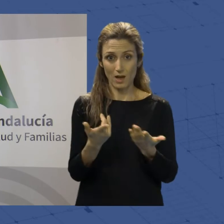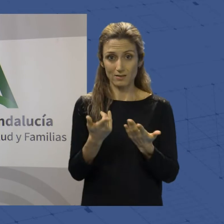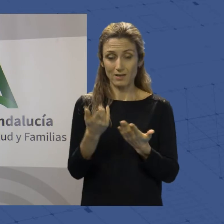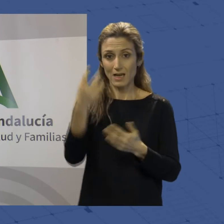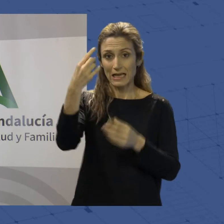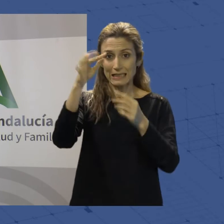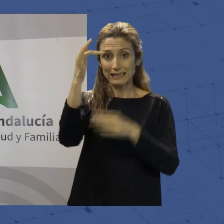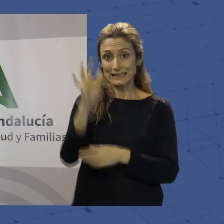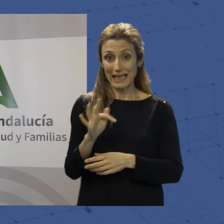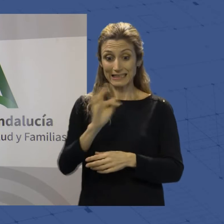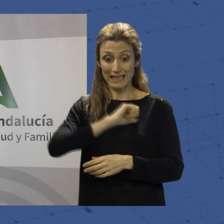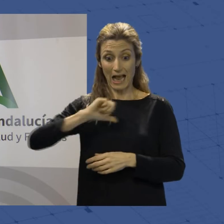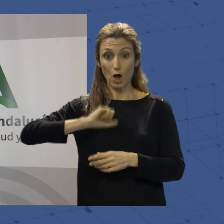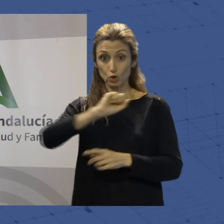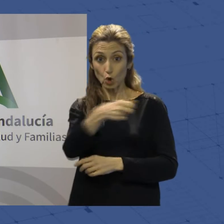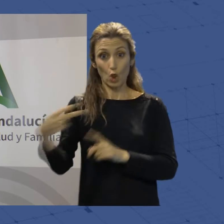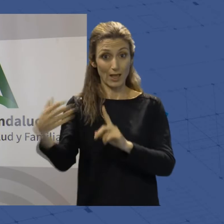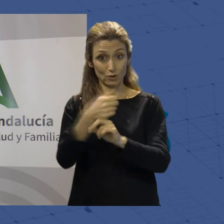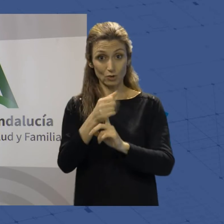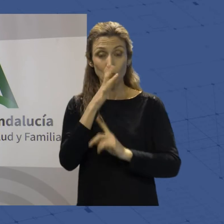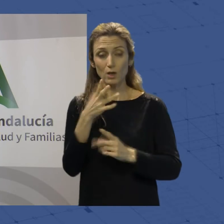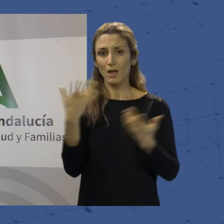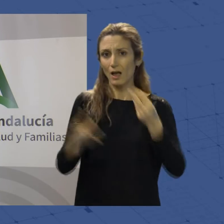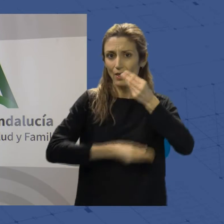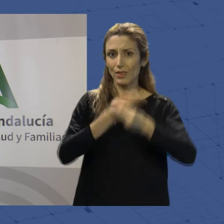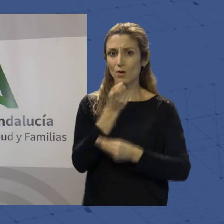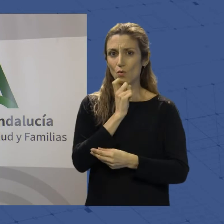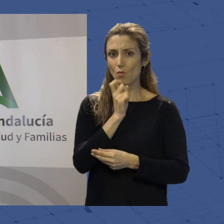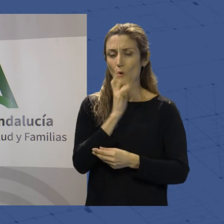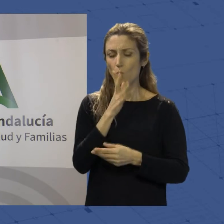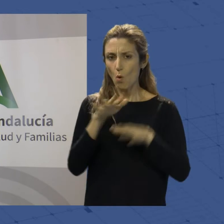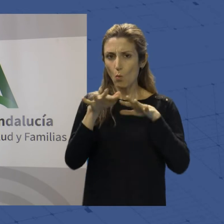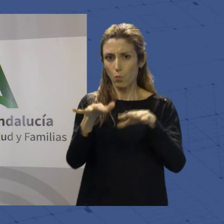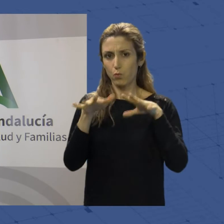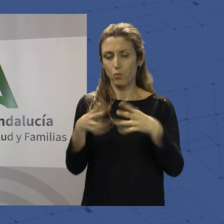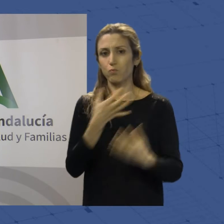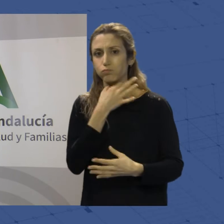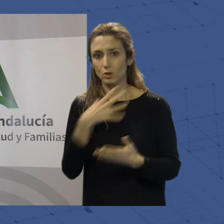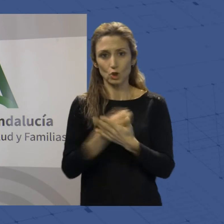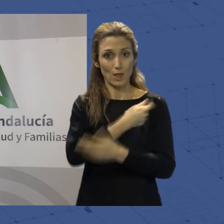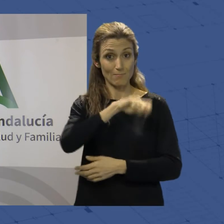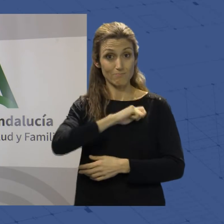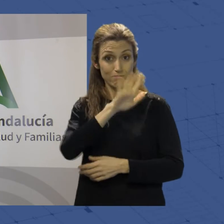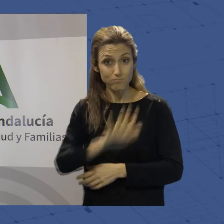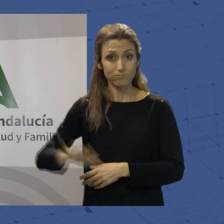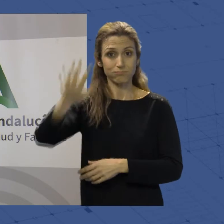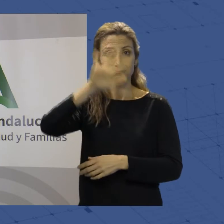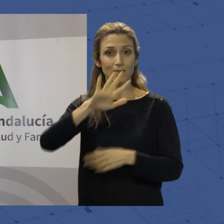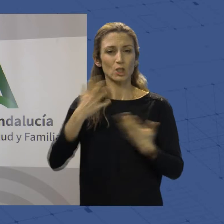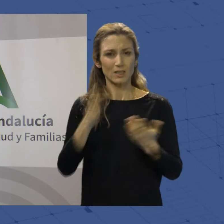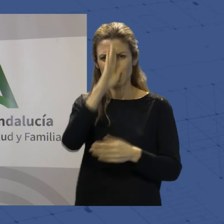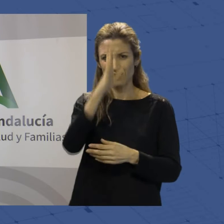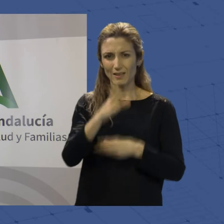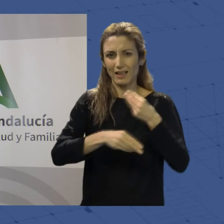test de autodiagnóstico, entonces se produjo un pequeño colapso que se produjo en toda España. Entonces directamente se